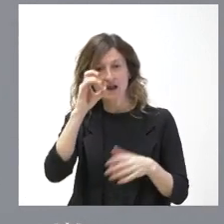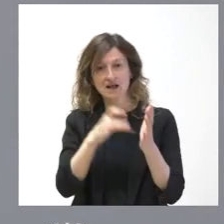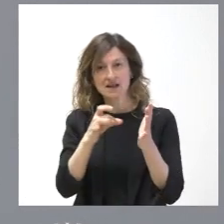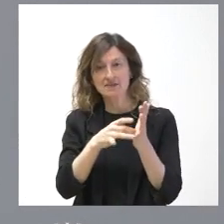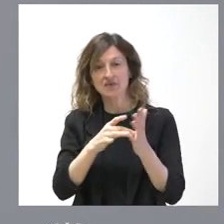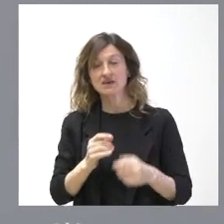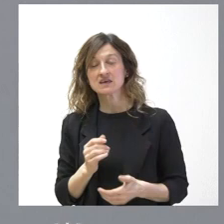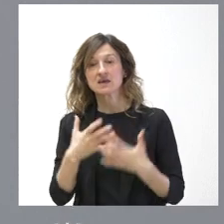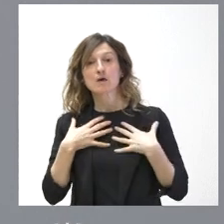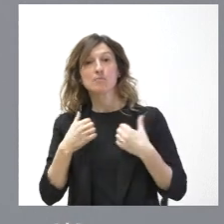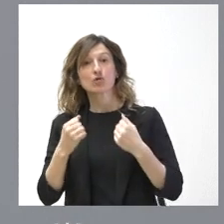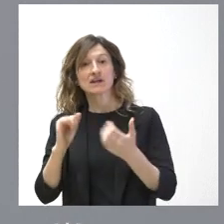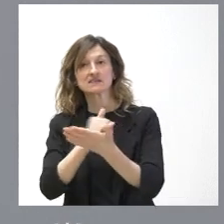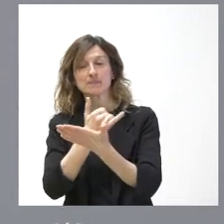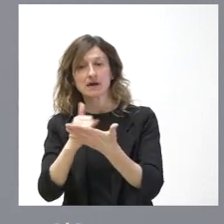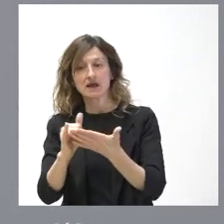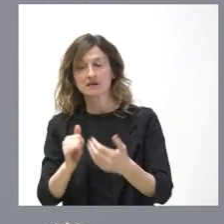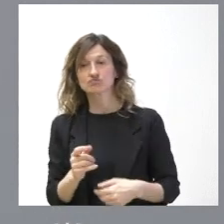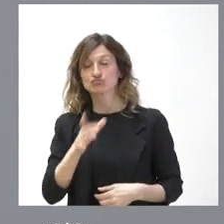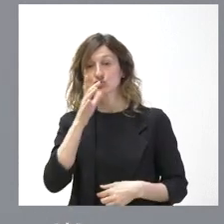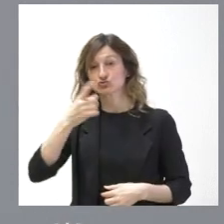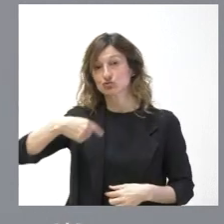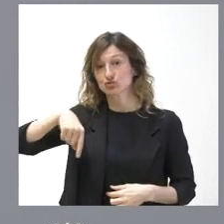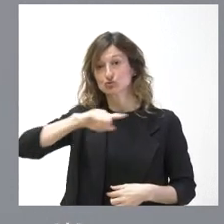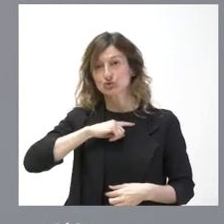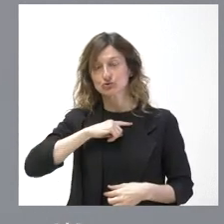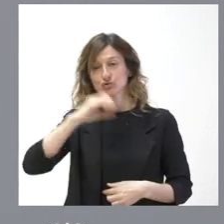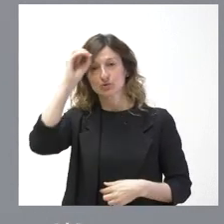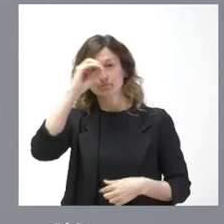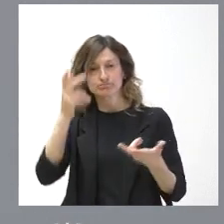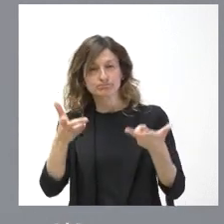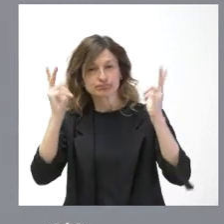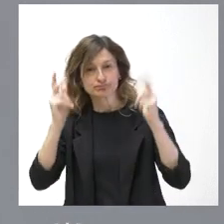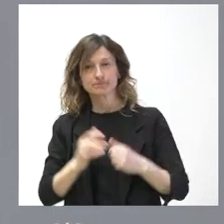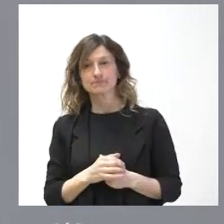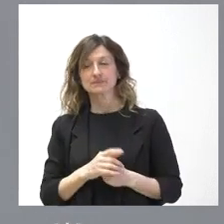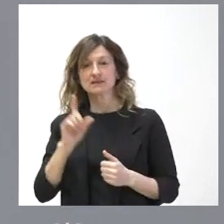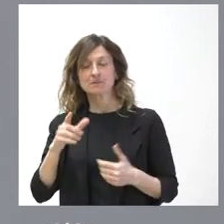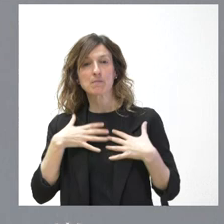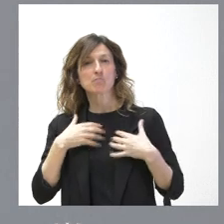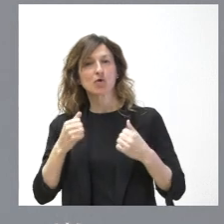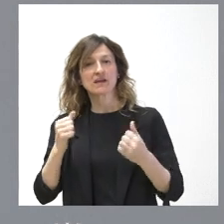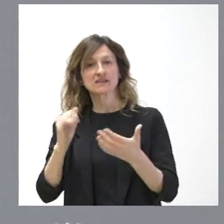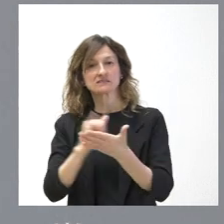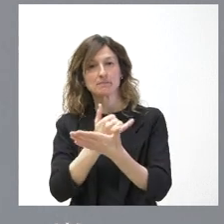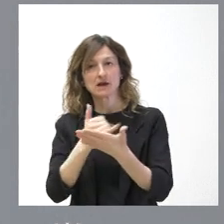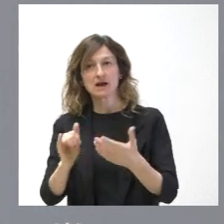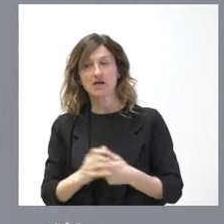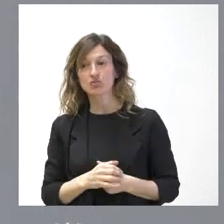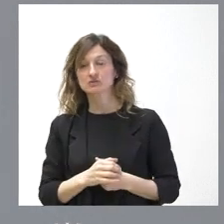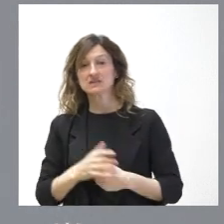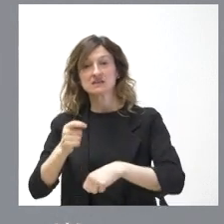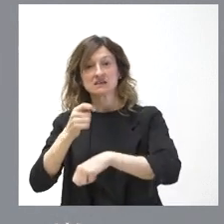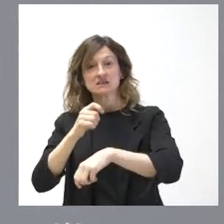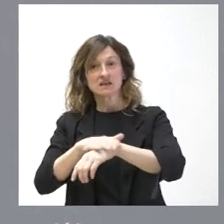sin separación de poderes y, por tanto, nosotros somos simplemente partidarios de la libertad y de la separación de poderes. Y lo que ocurre en este momento en España es que